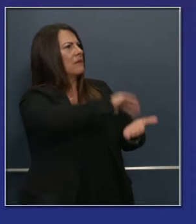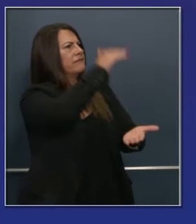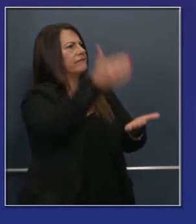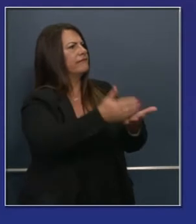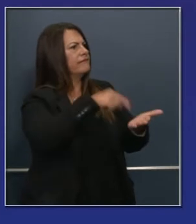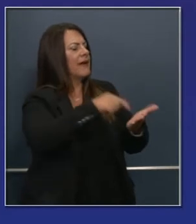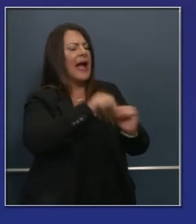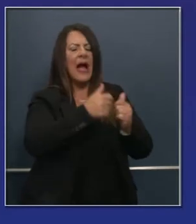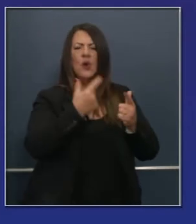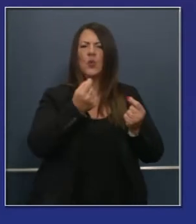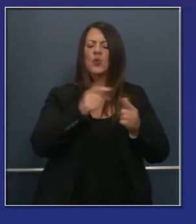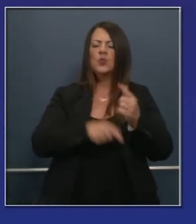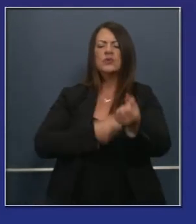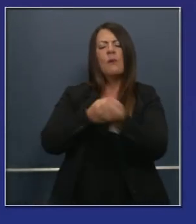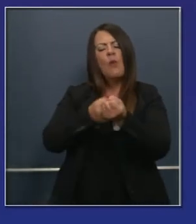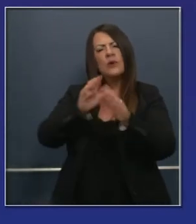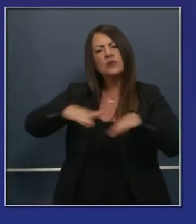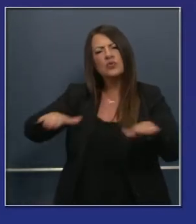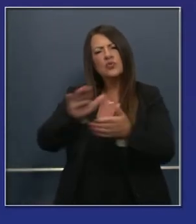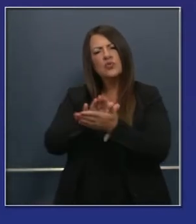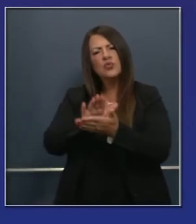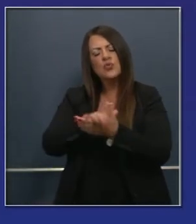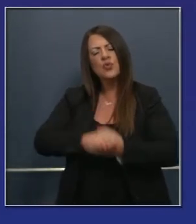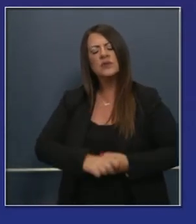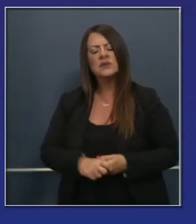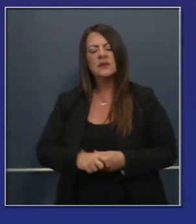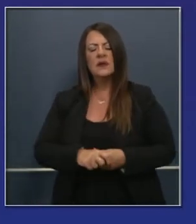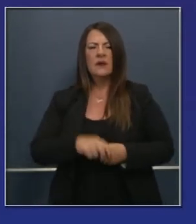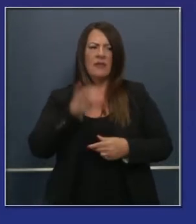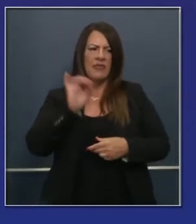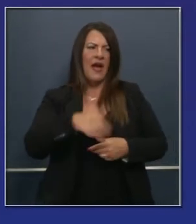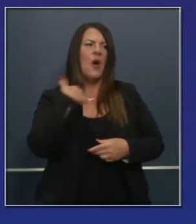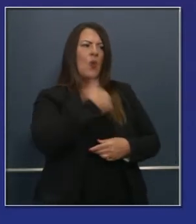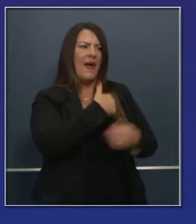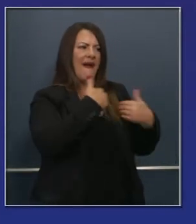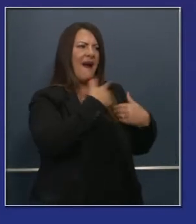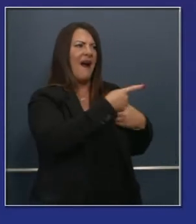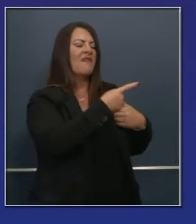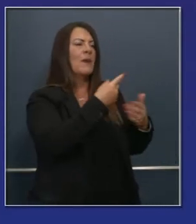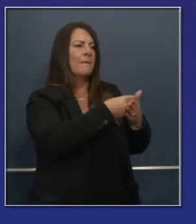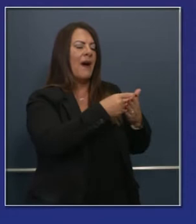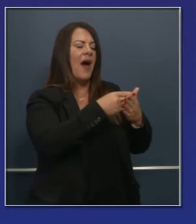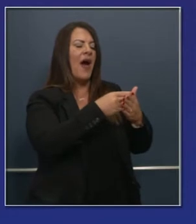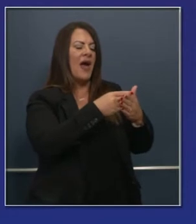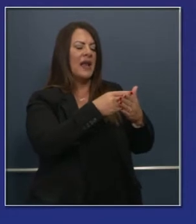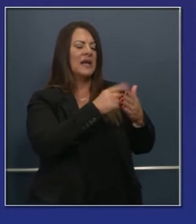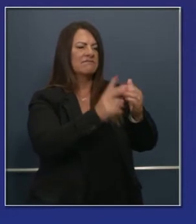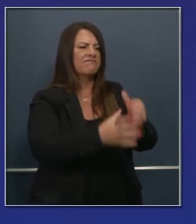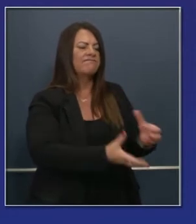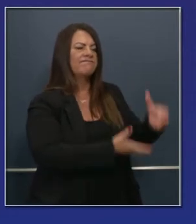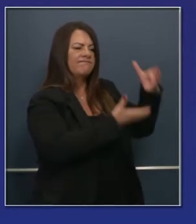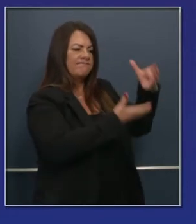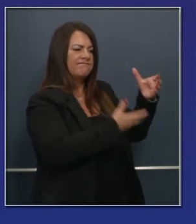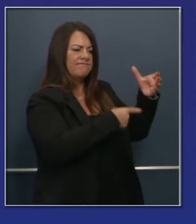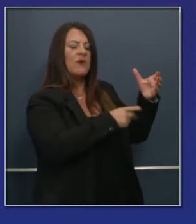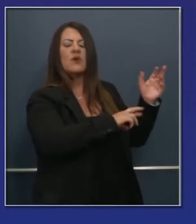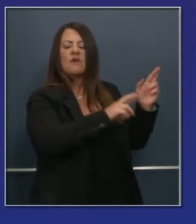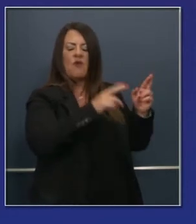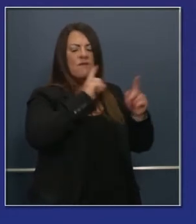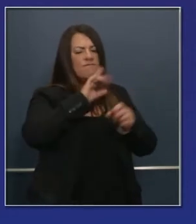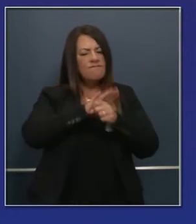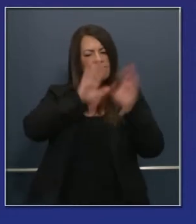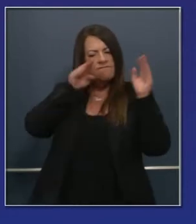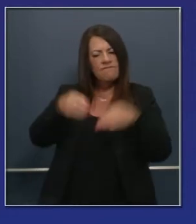recursos sin precedentes para complementar lo que el Estado ya ha proporcionado. Pero esto es importante porque quiero que la gente